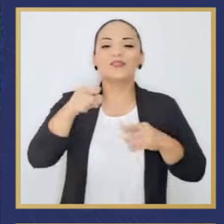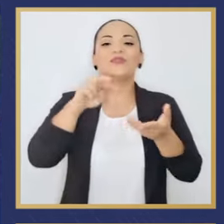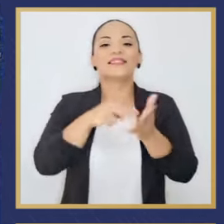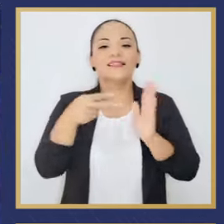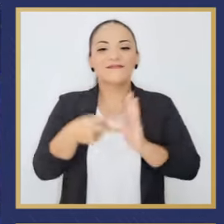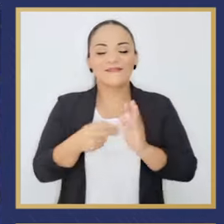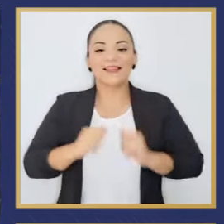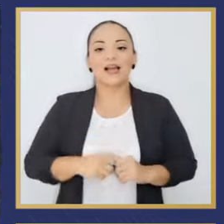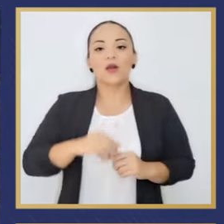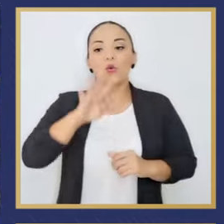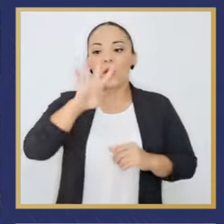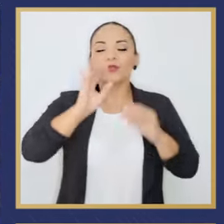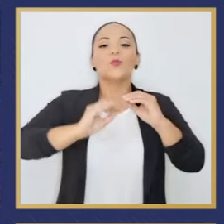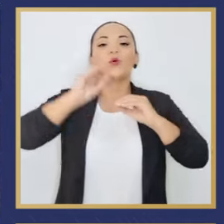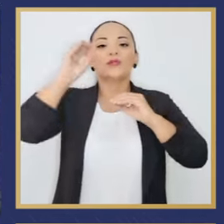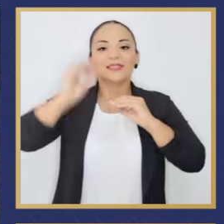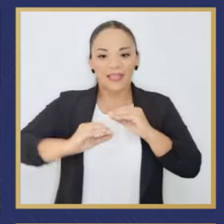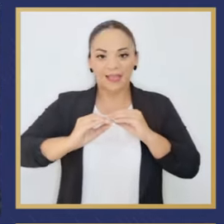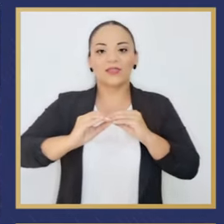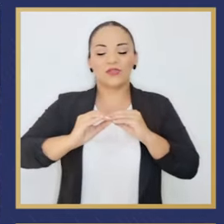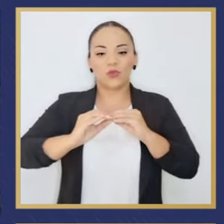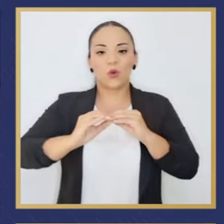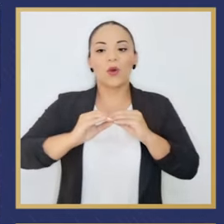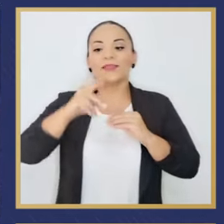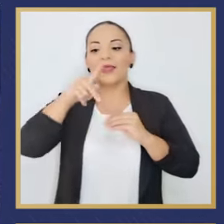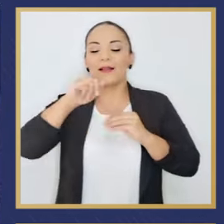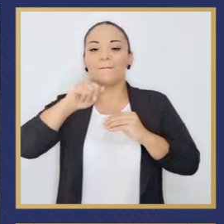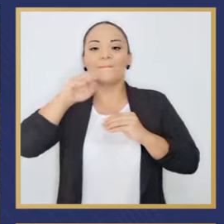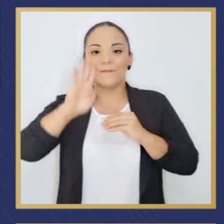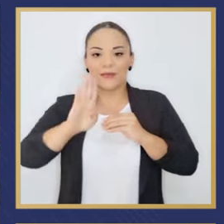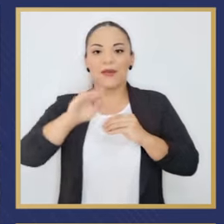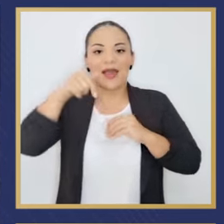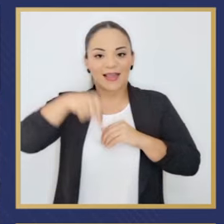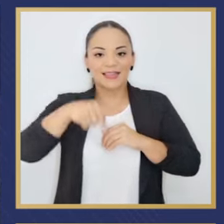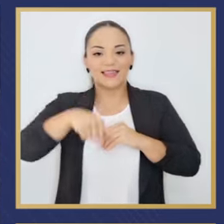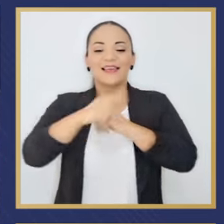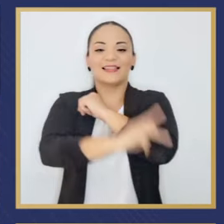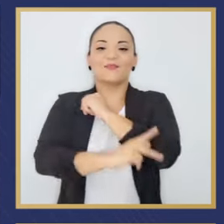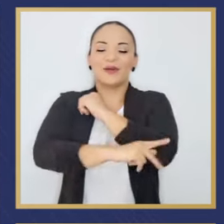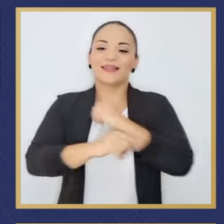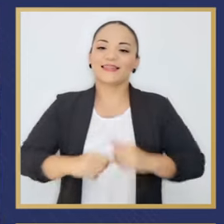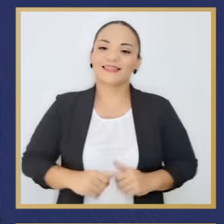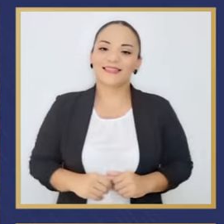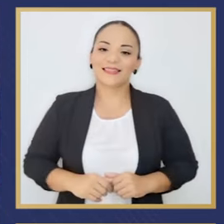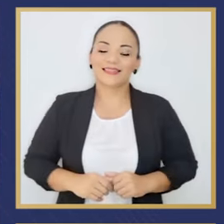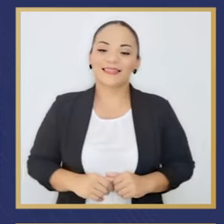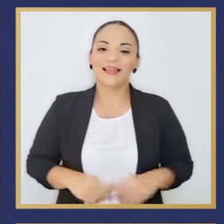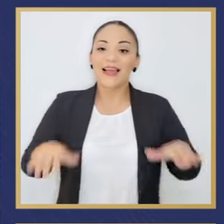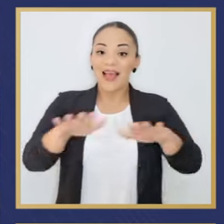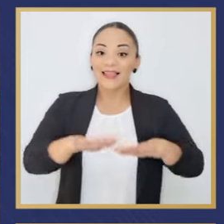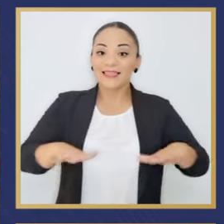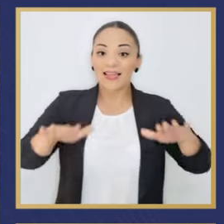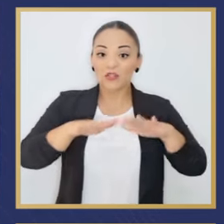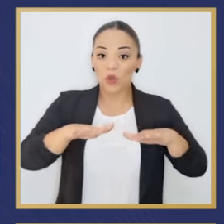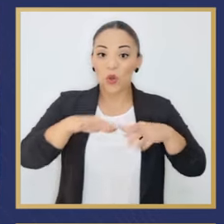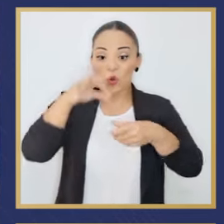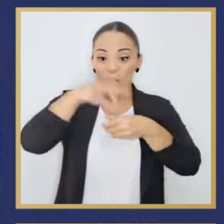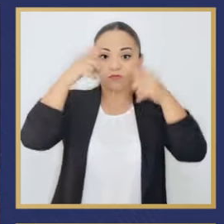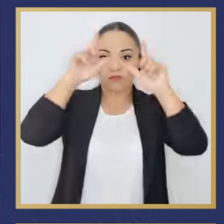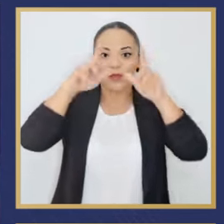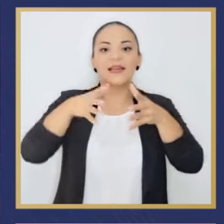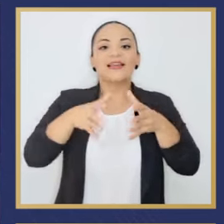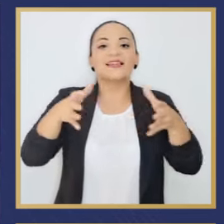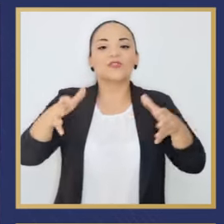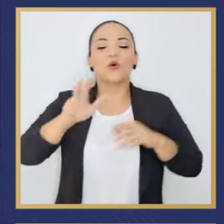equivale al 4% del Producto Interno Bruto de nuestra nación. El sector creció